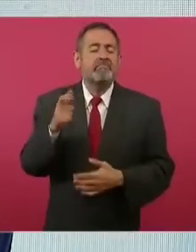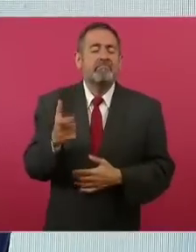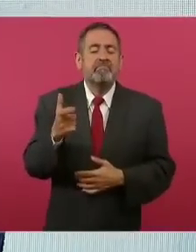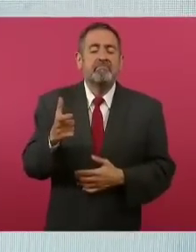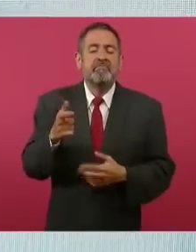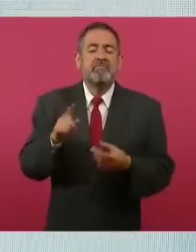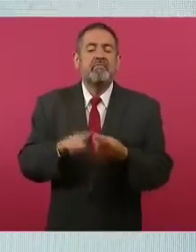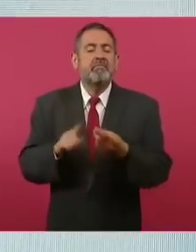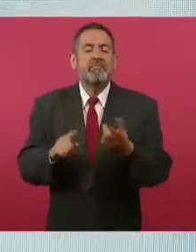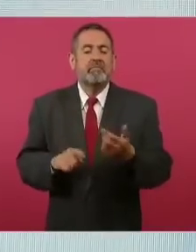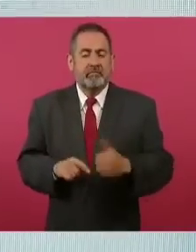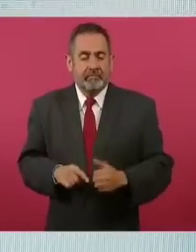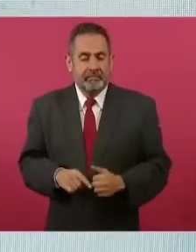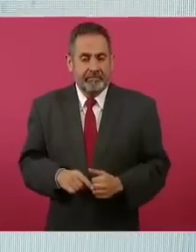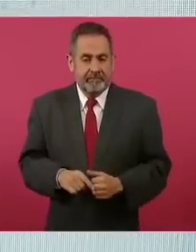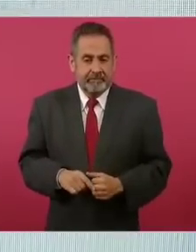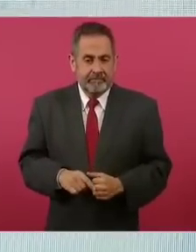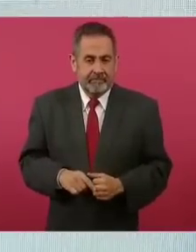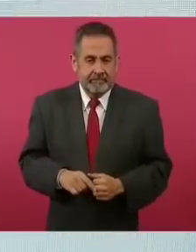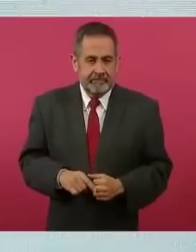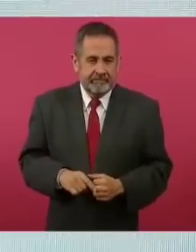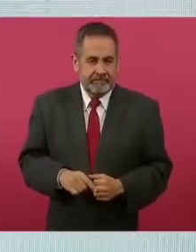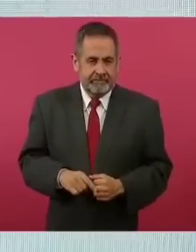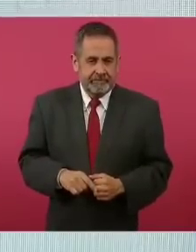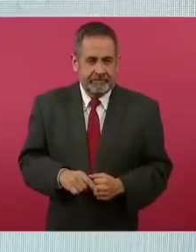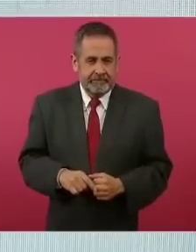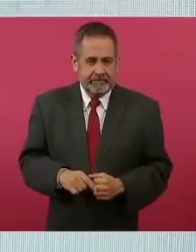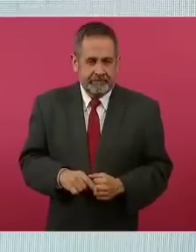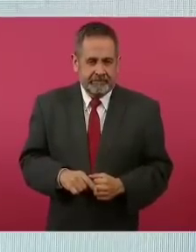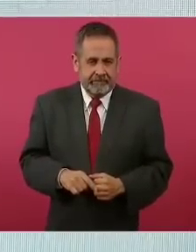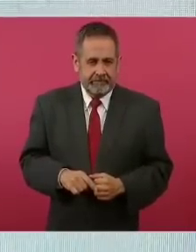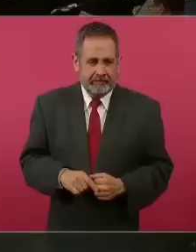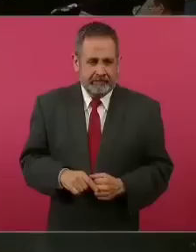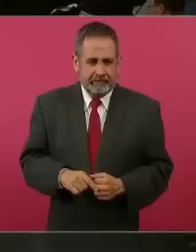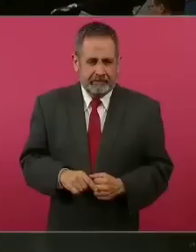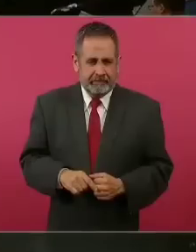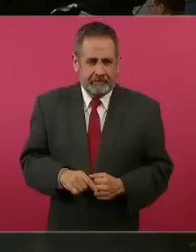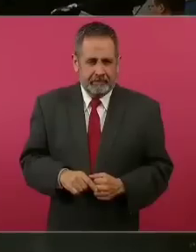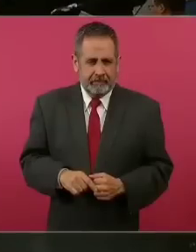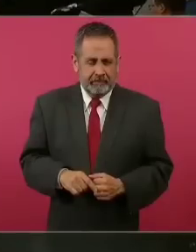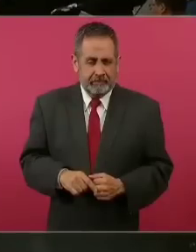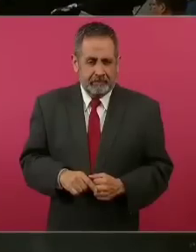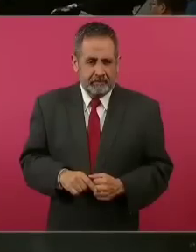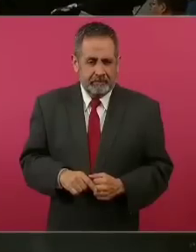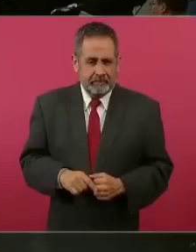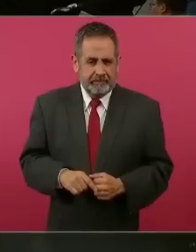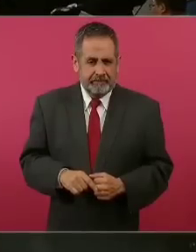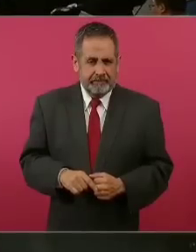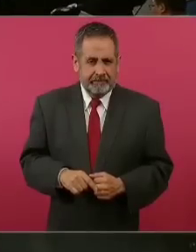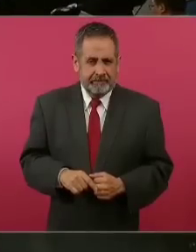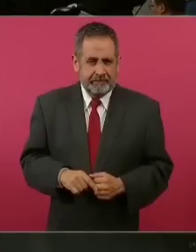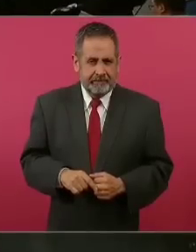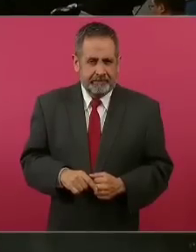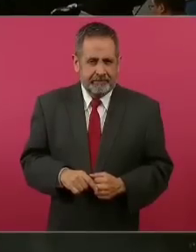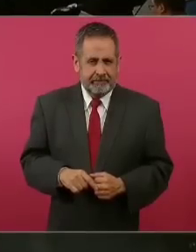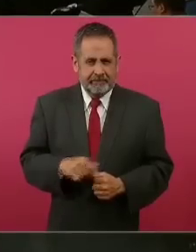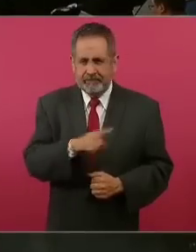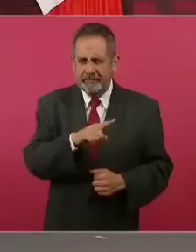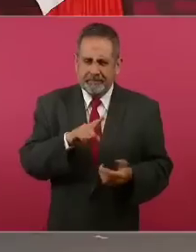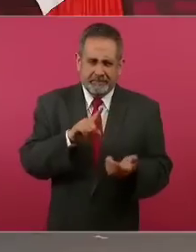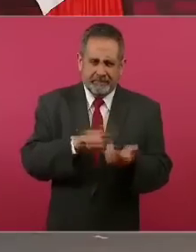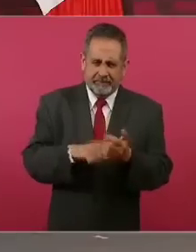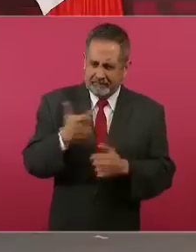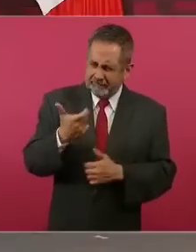lo hizo